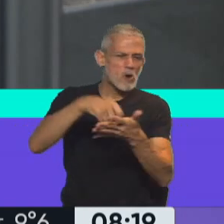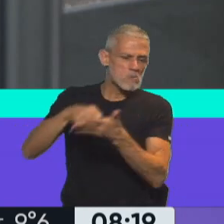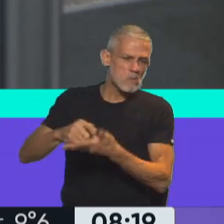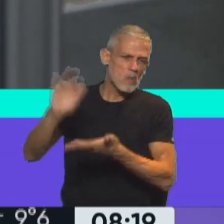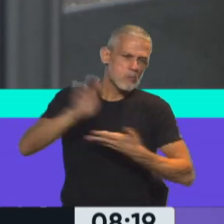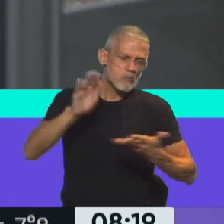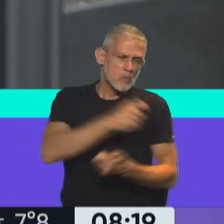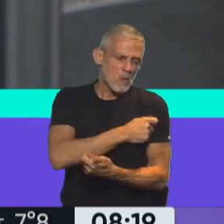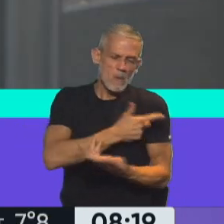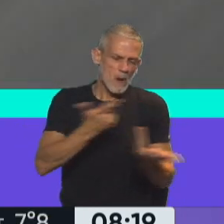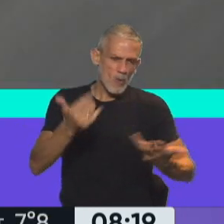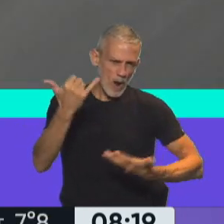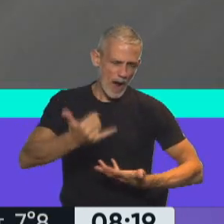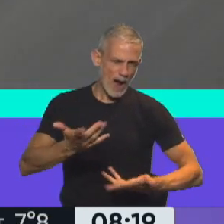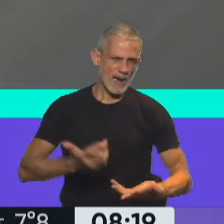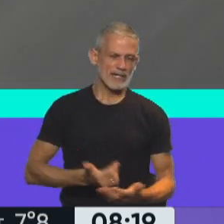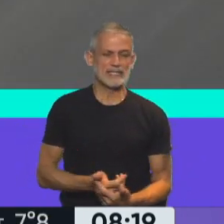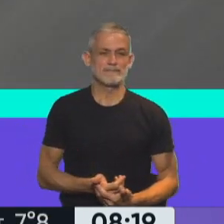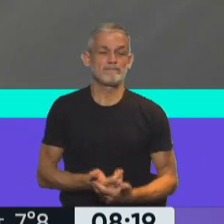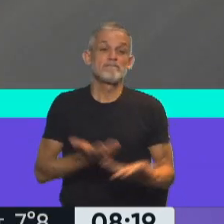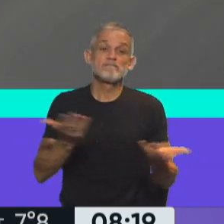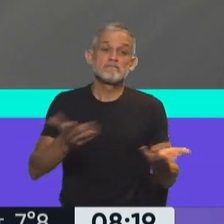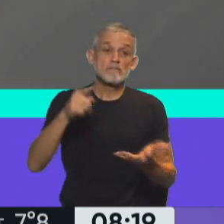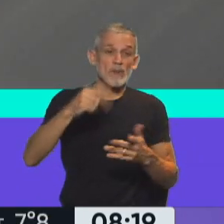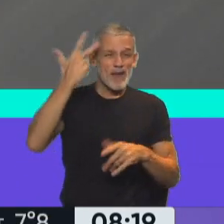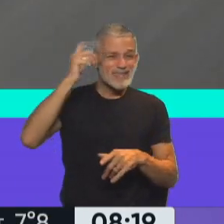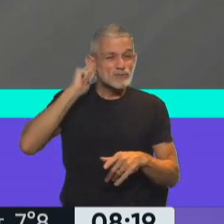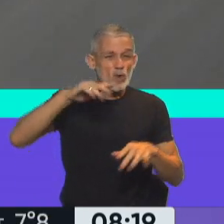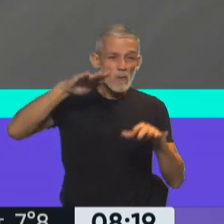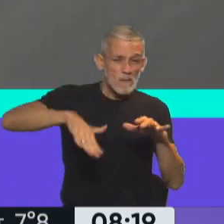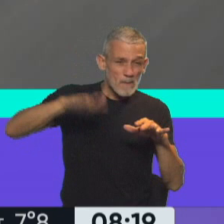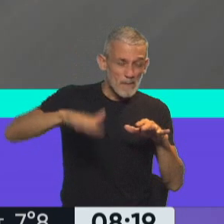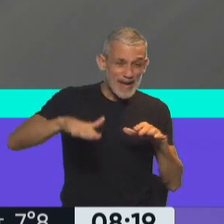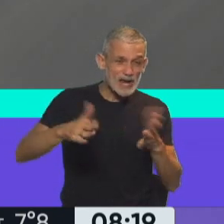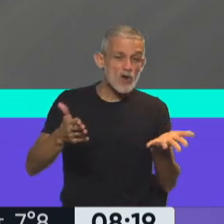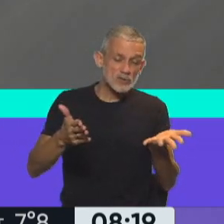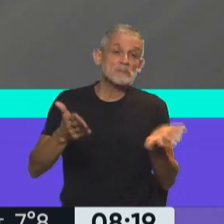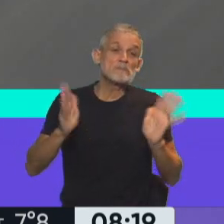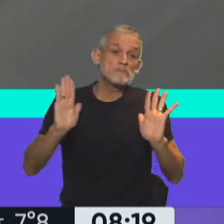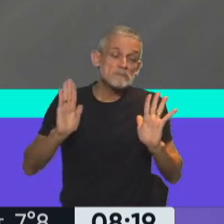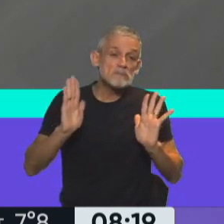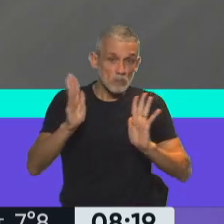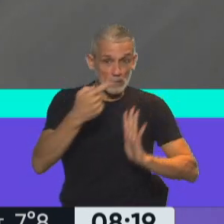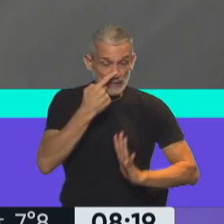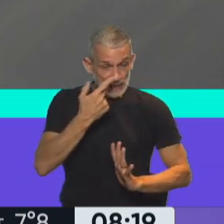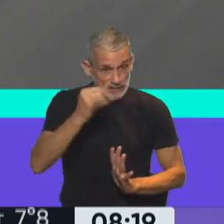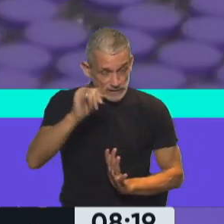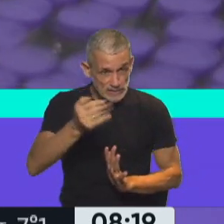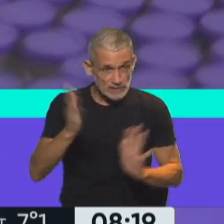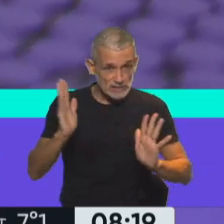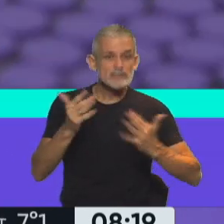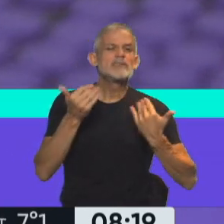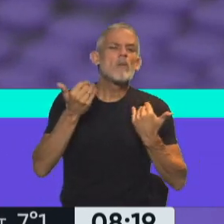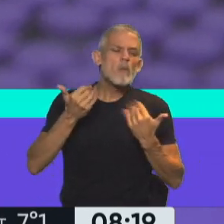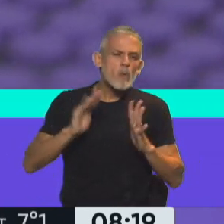No nos cambia mucho. Y para este grupo de menores de 18 años, me parece que es una cosa interesante que se